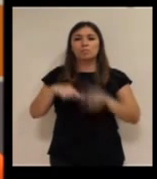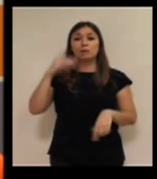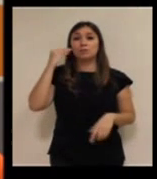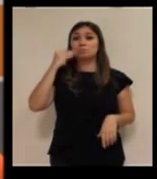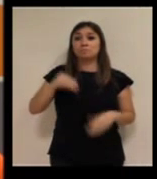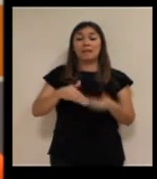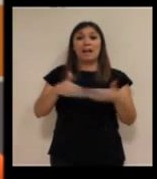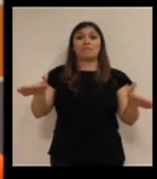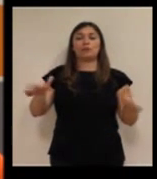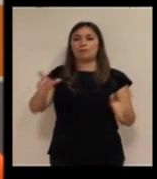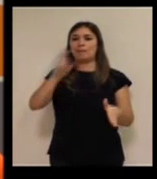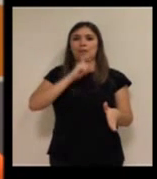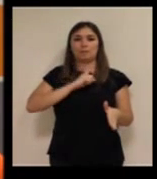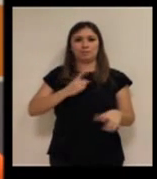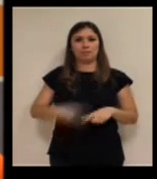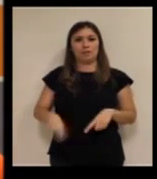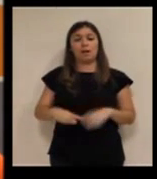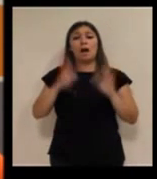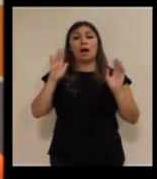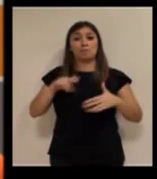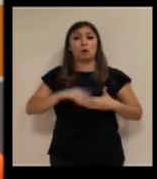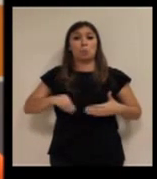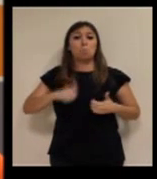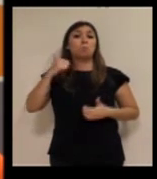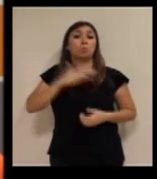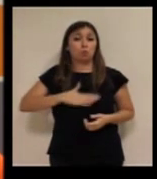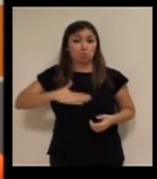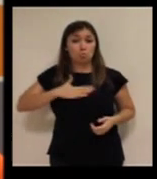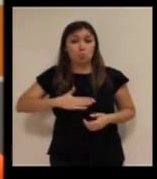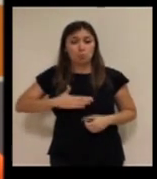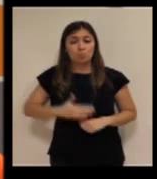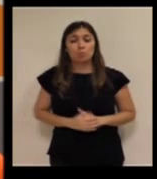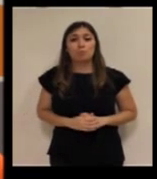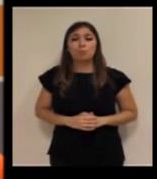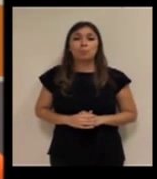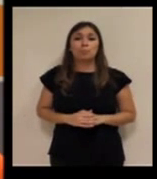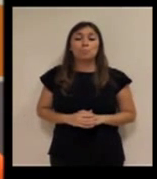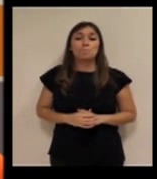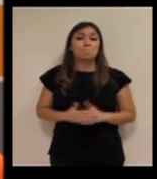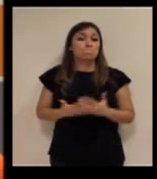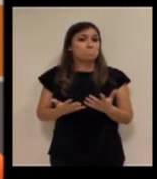sensores de apertura de frigoríficos que lo cual hacen que la vida del usuario sea más cómoda